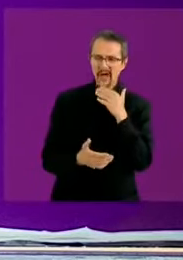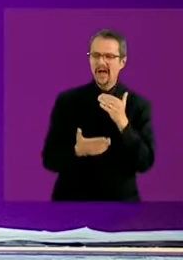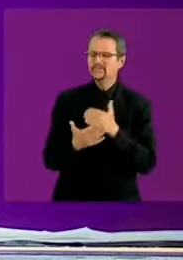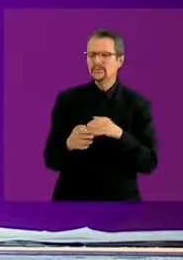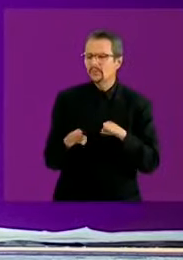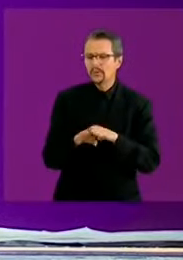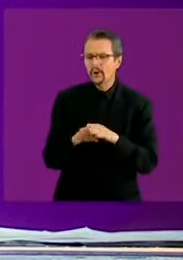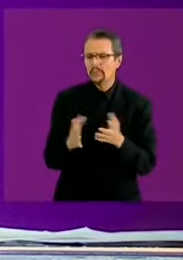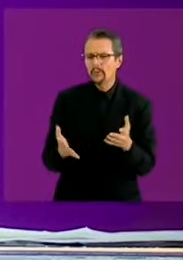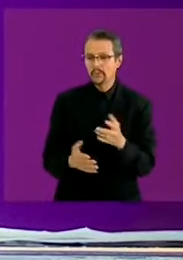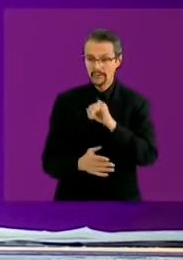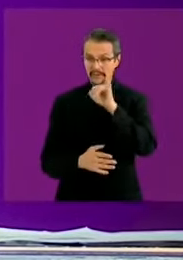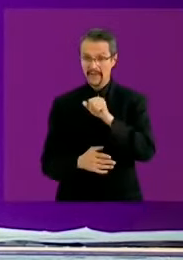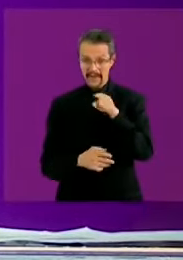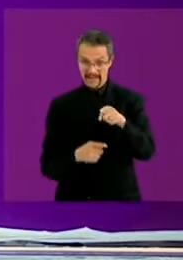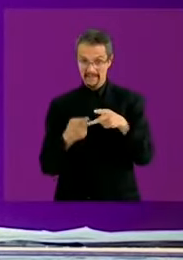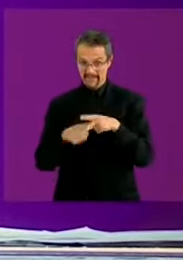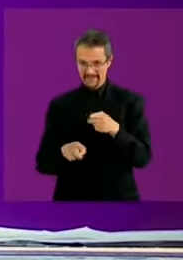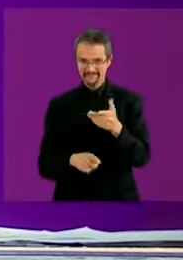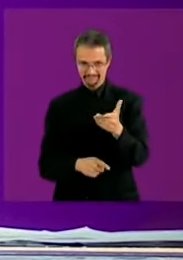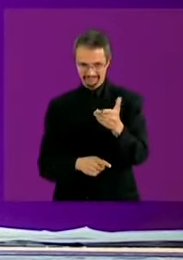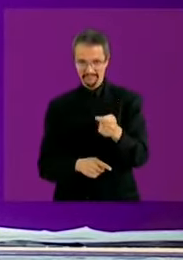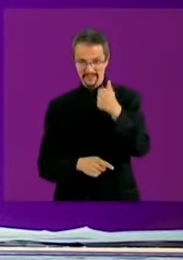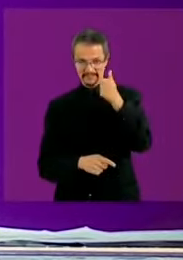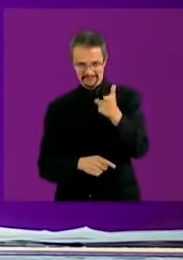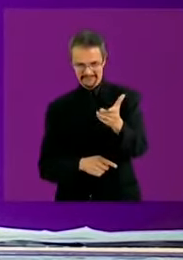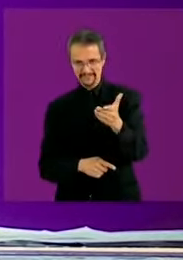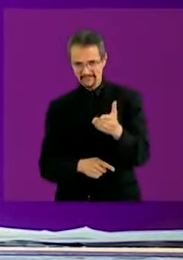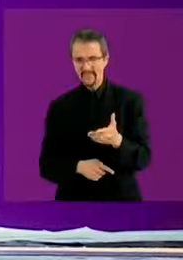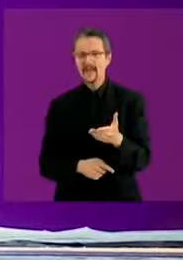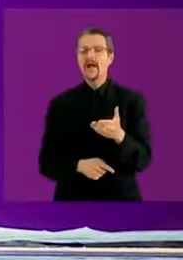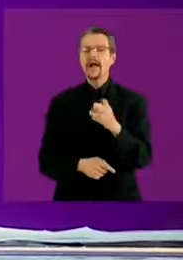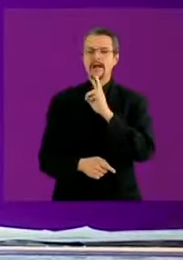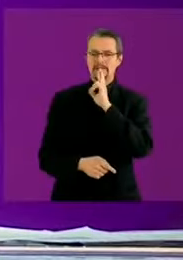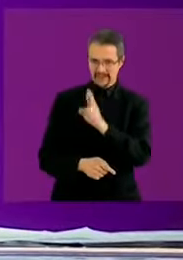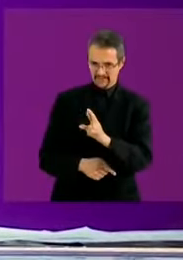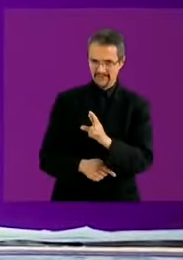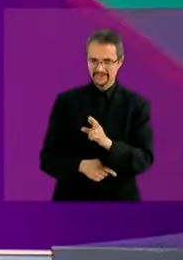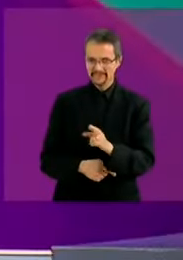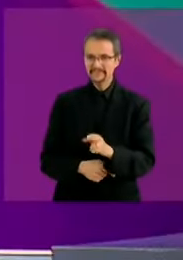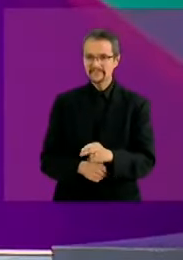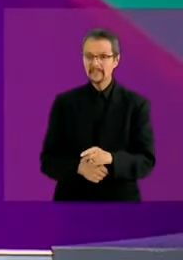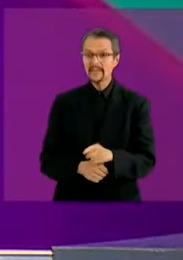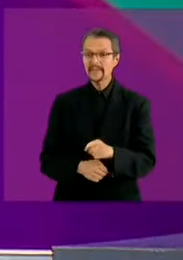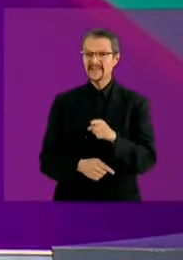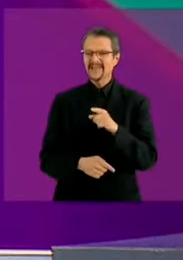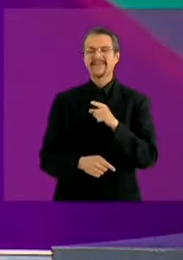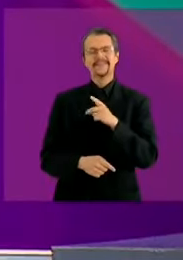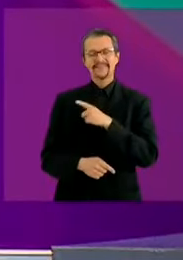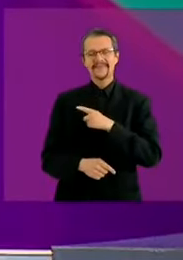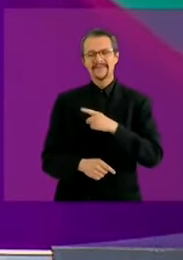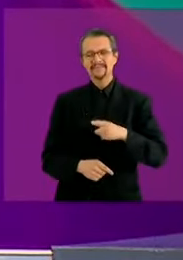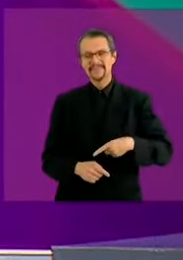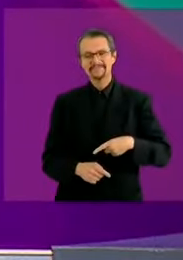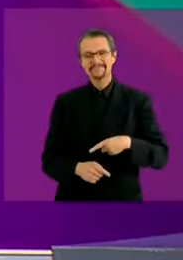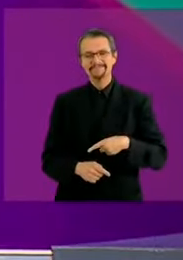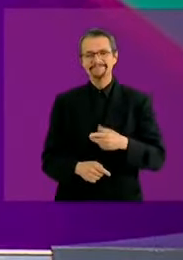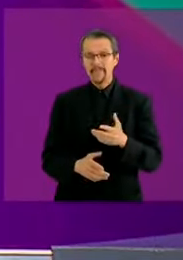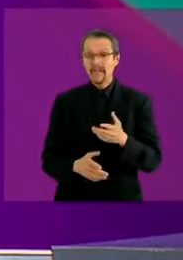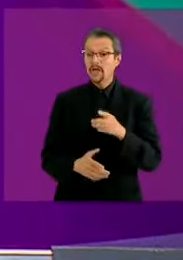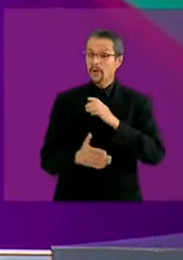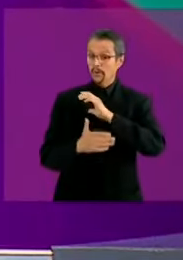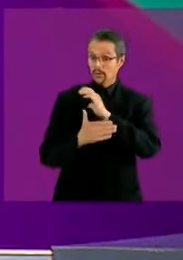Maynes, usted abre esta ronda. Adelante. Pues hay que asignarlos por licitaciones abiertas.